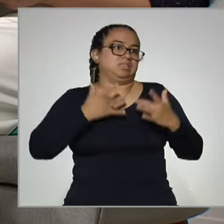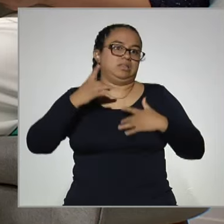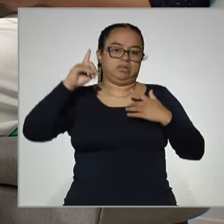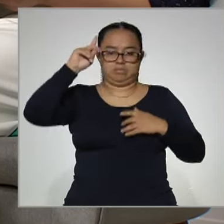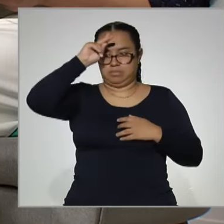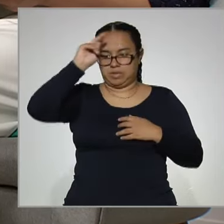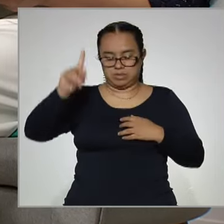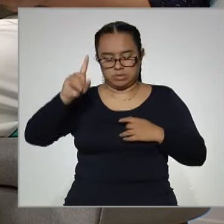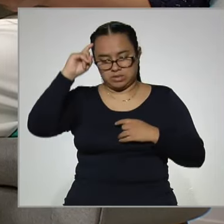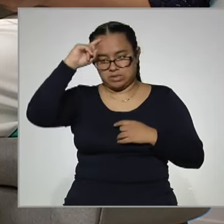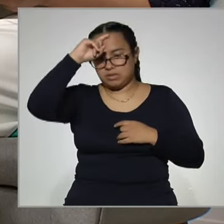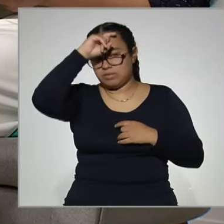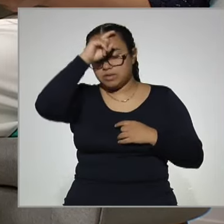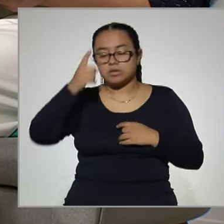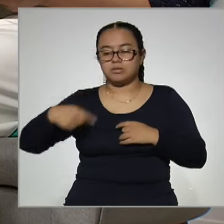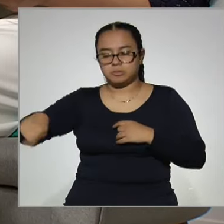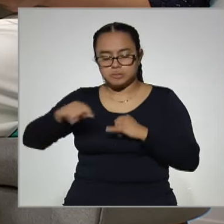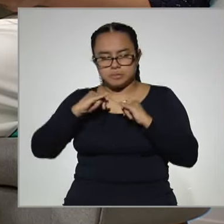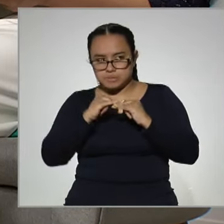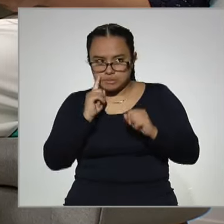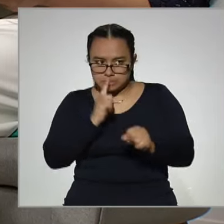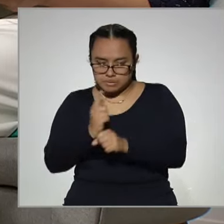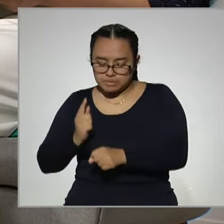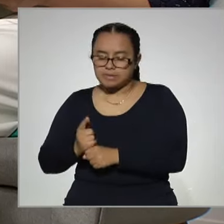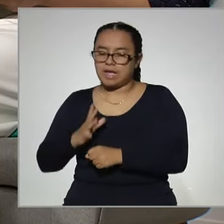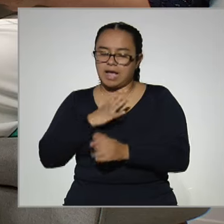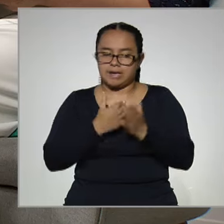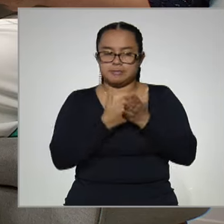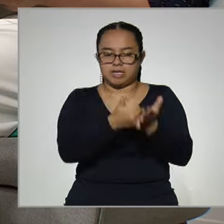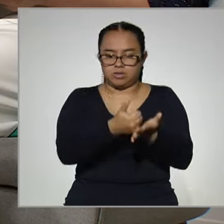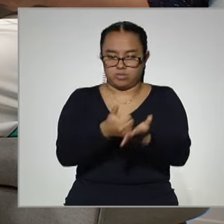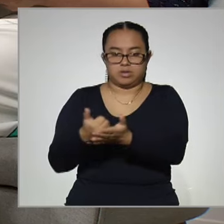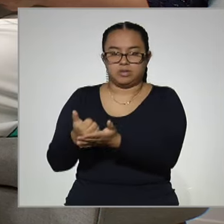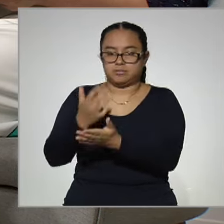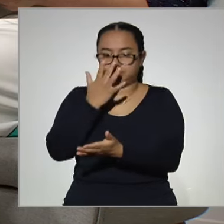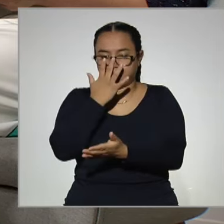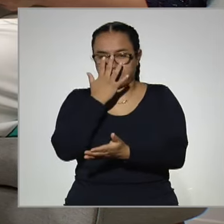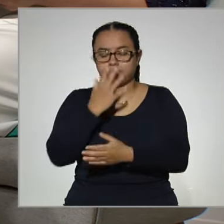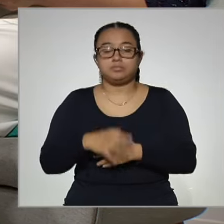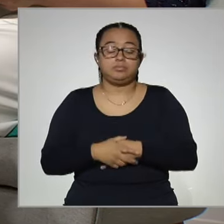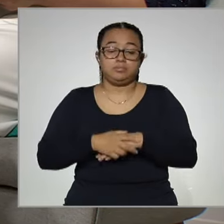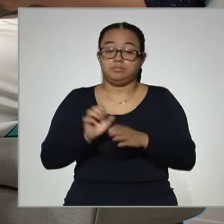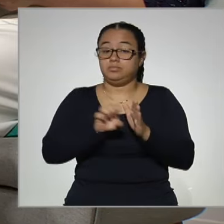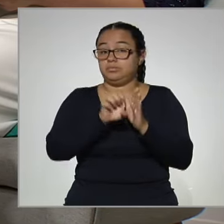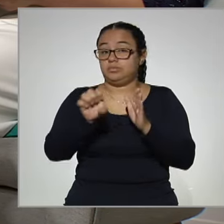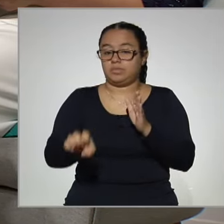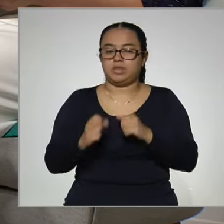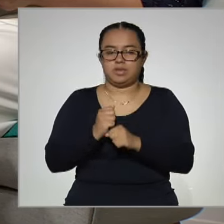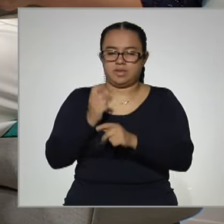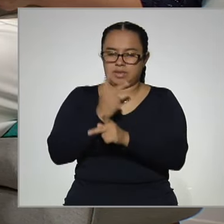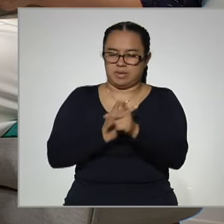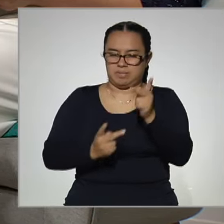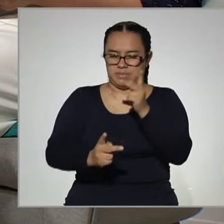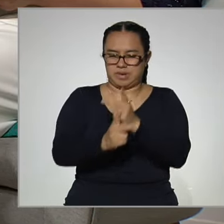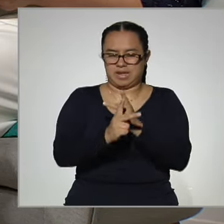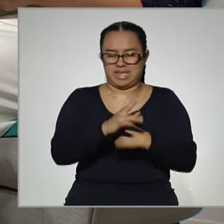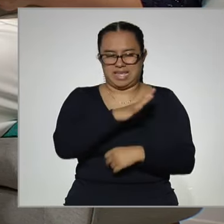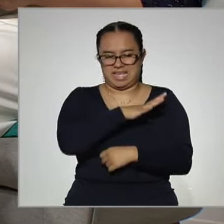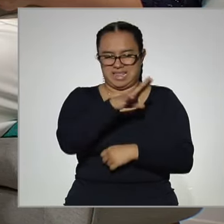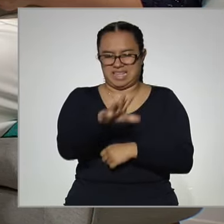vamos identificando y vamos ofreciendo. Entonces, por ejemplo, en el bachillerato general